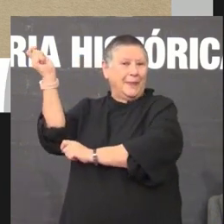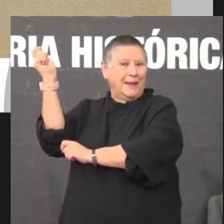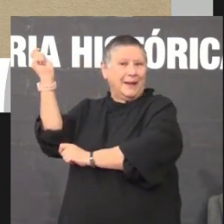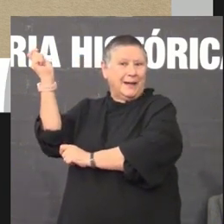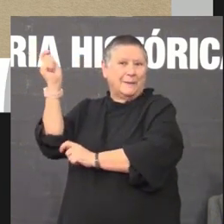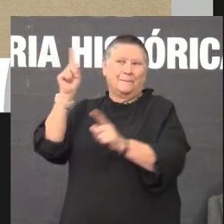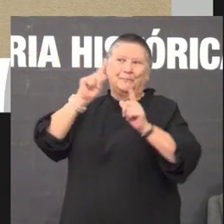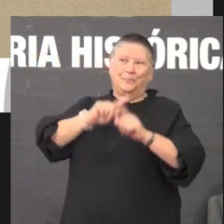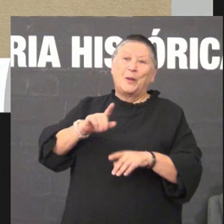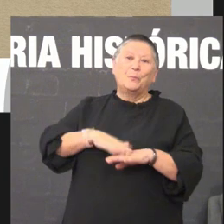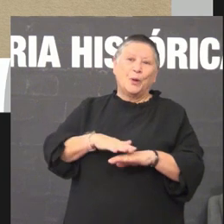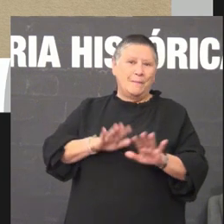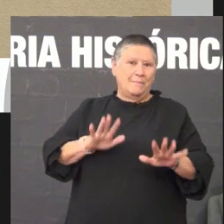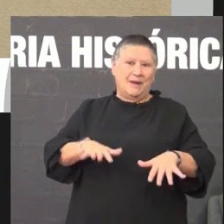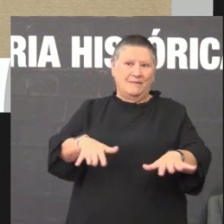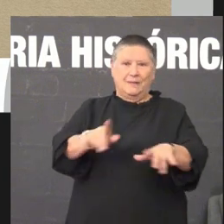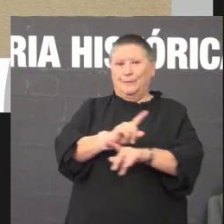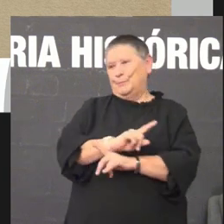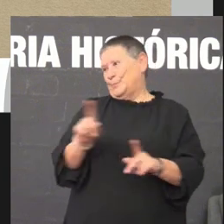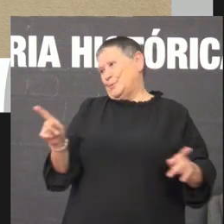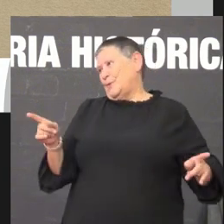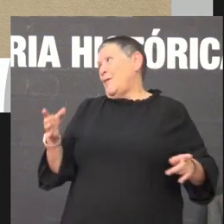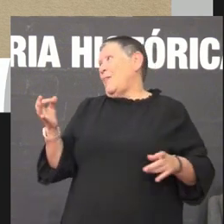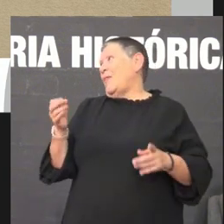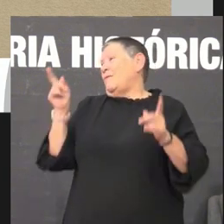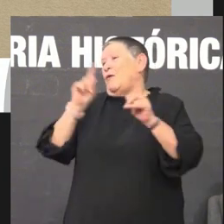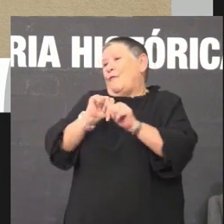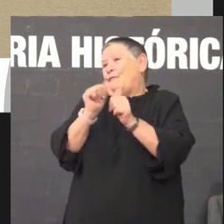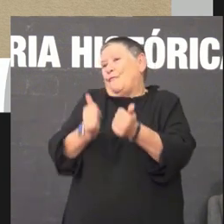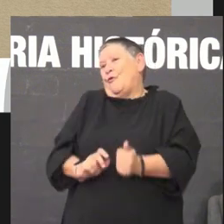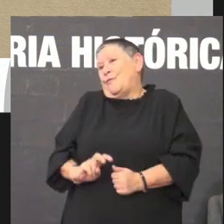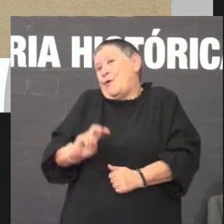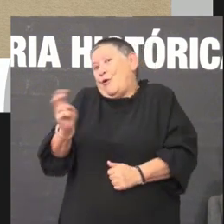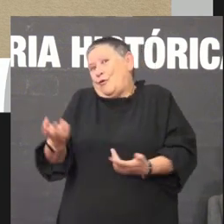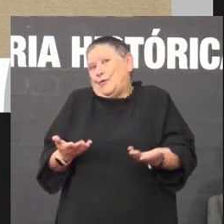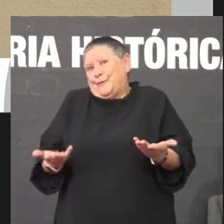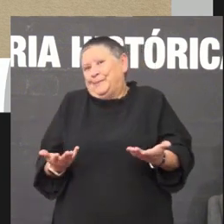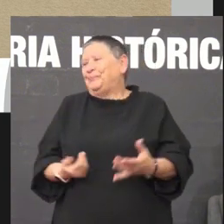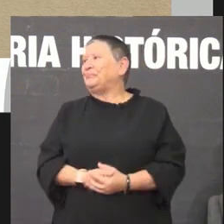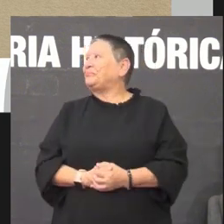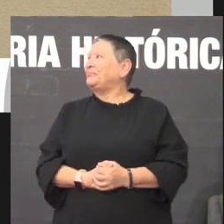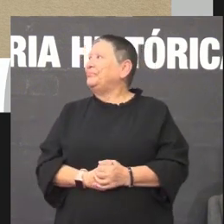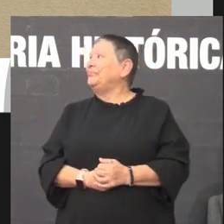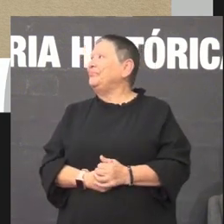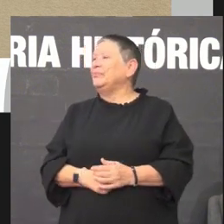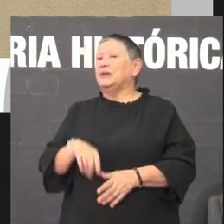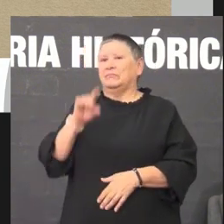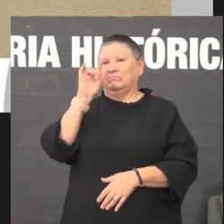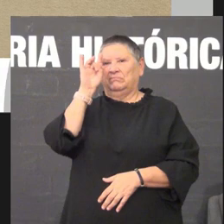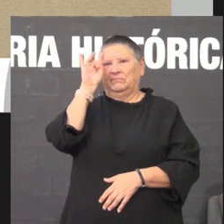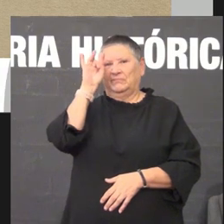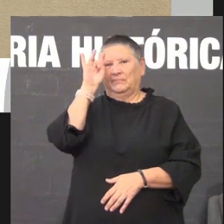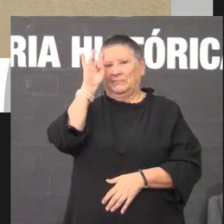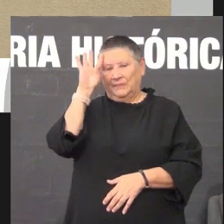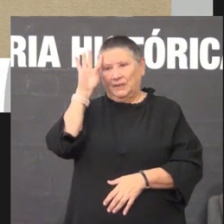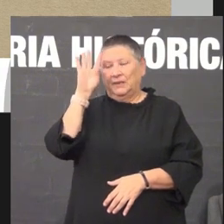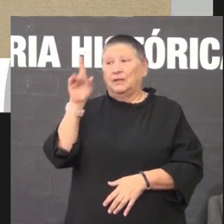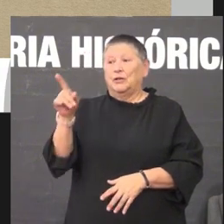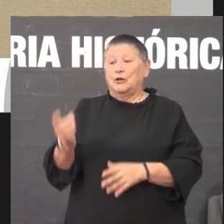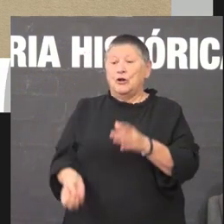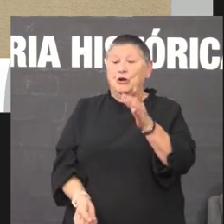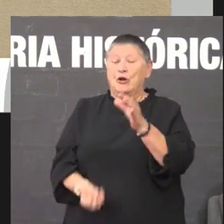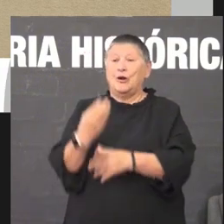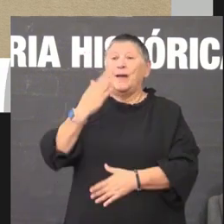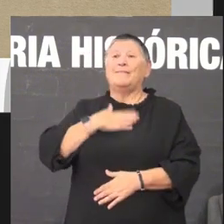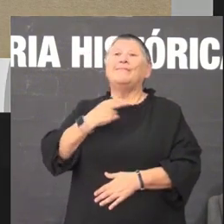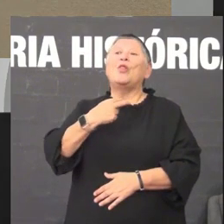sexa era unha manifestación só que tiñan que colocala doutro xeito sorprendente o xornal La Voz de